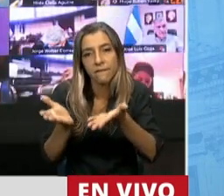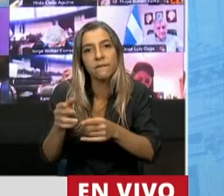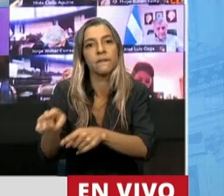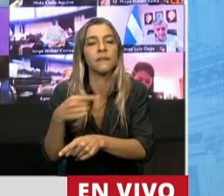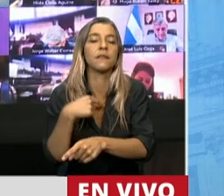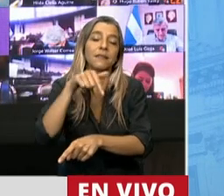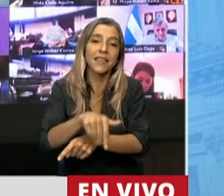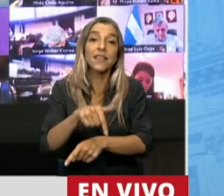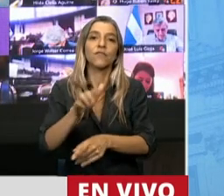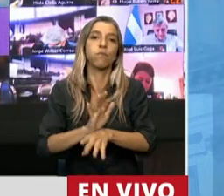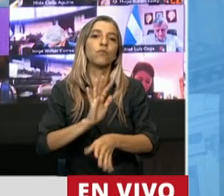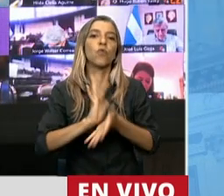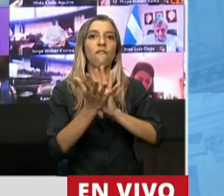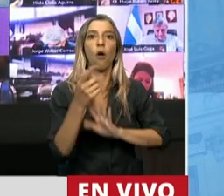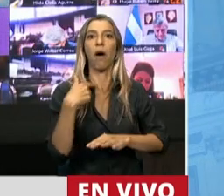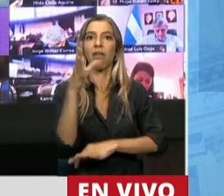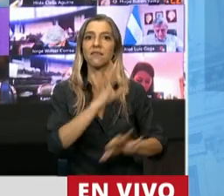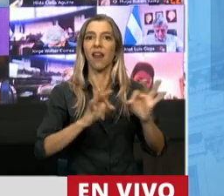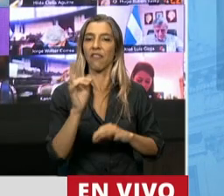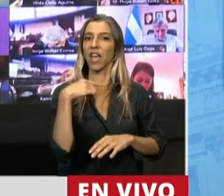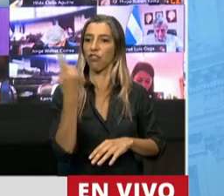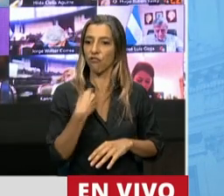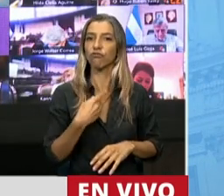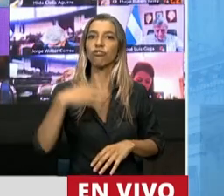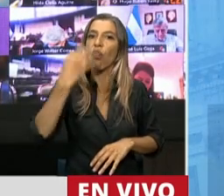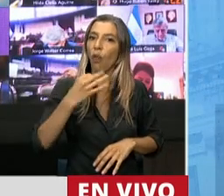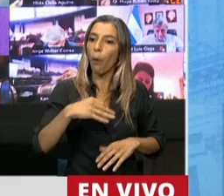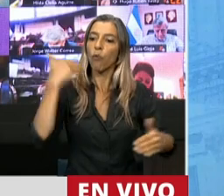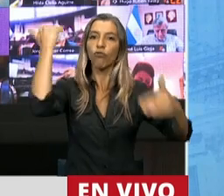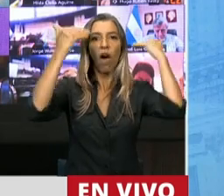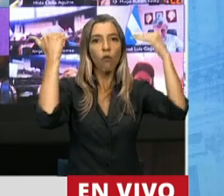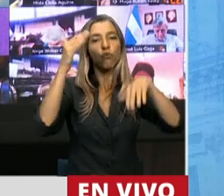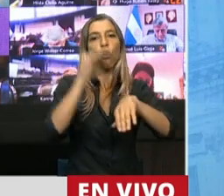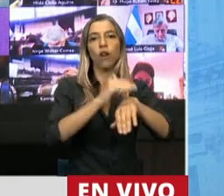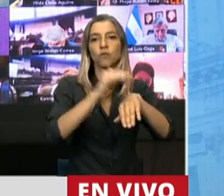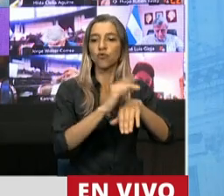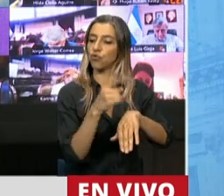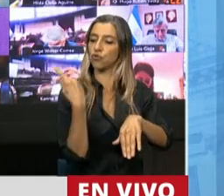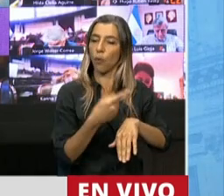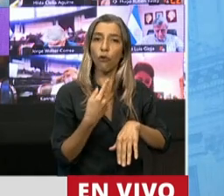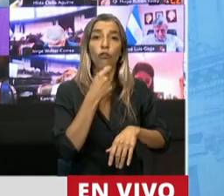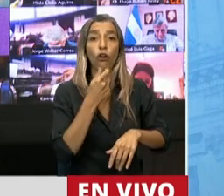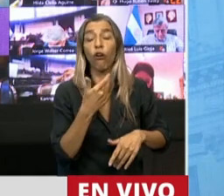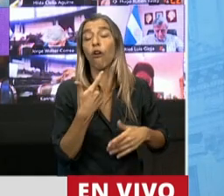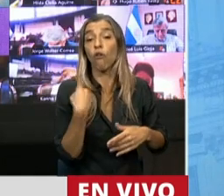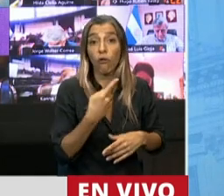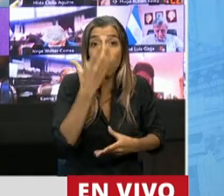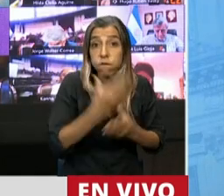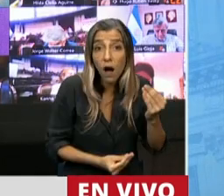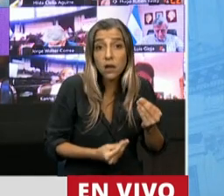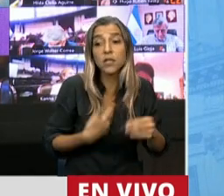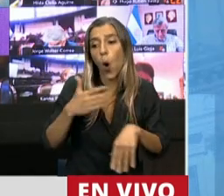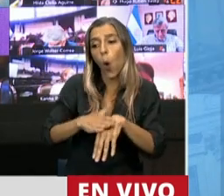se está remangando, que ellos no tienen que pagar los platos rotos de lo que hicimos mal como país, sino